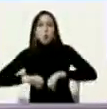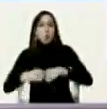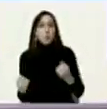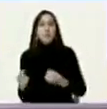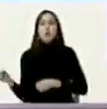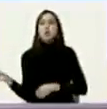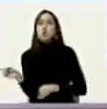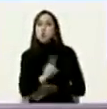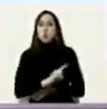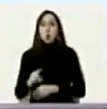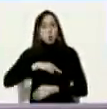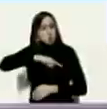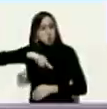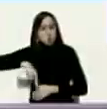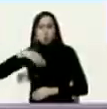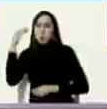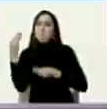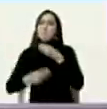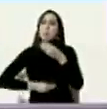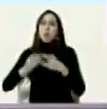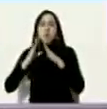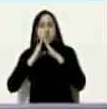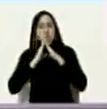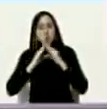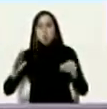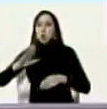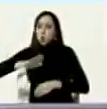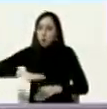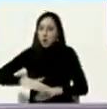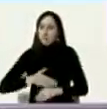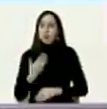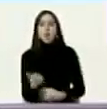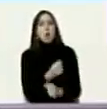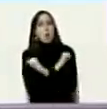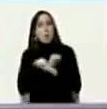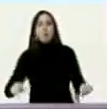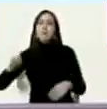vamos a hacer lo posible y lo imposible